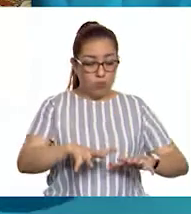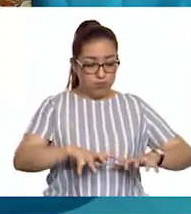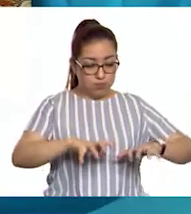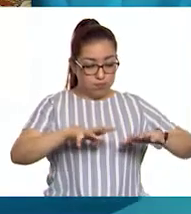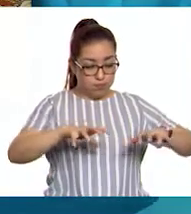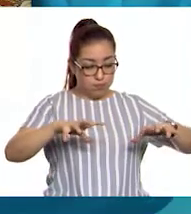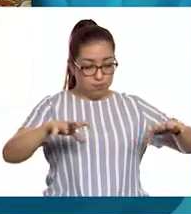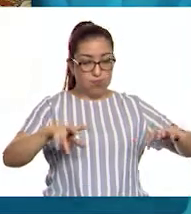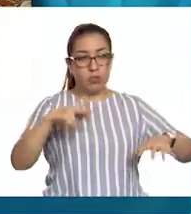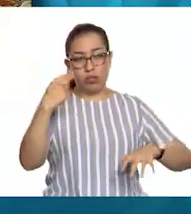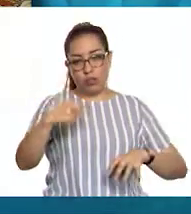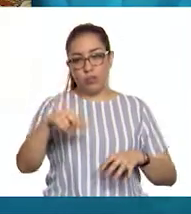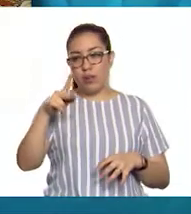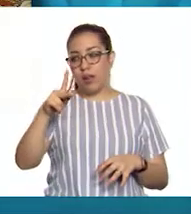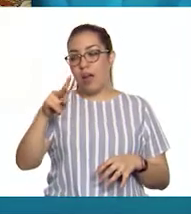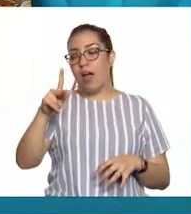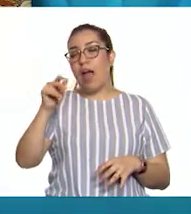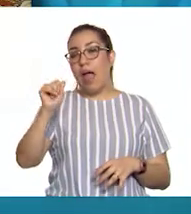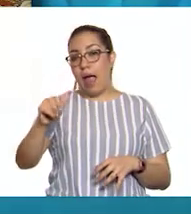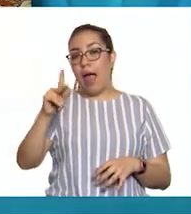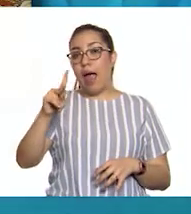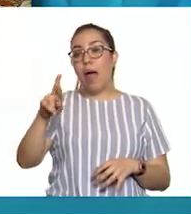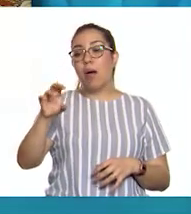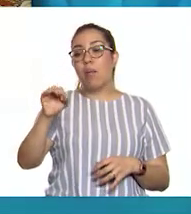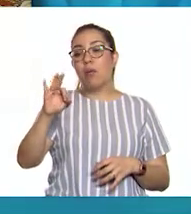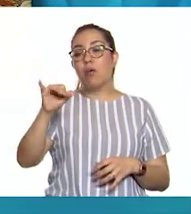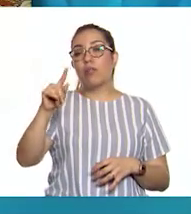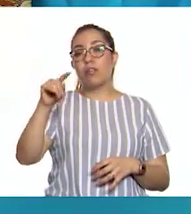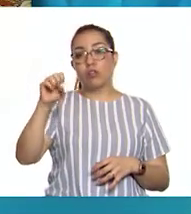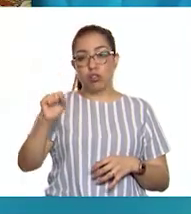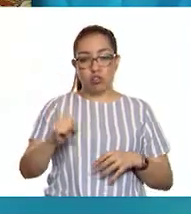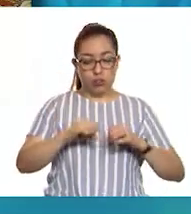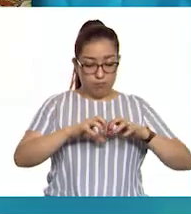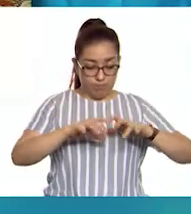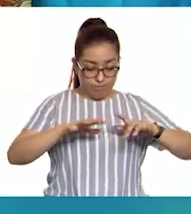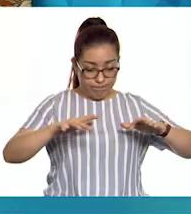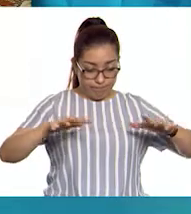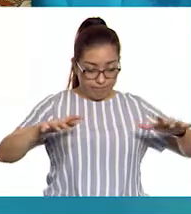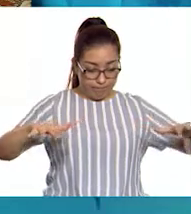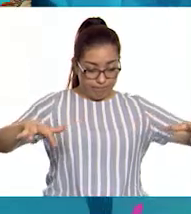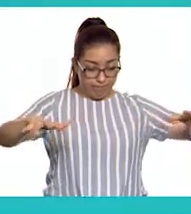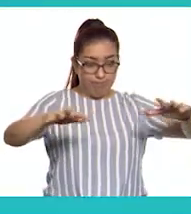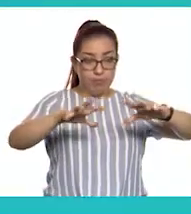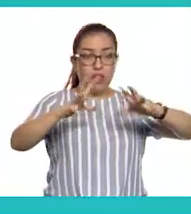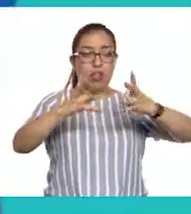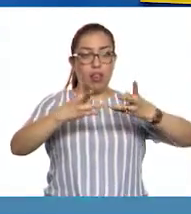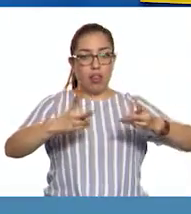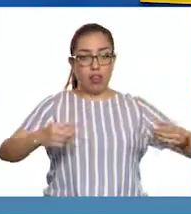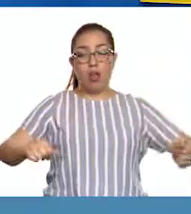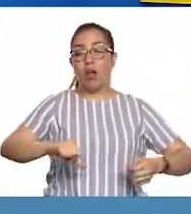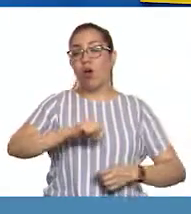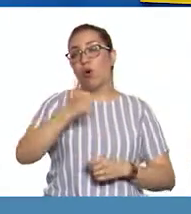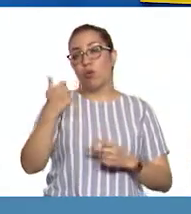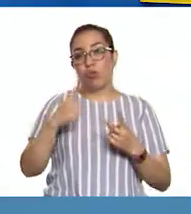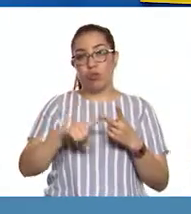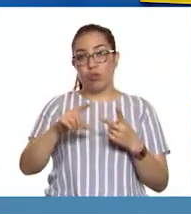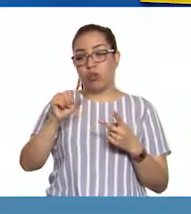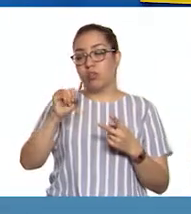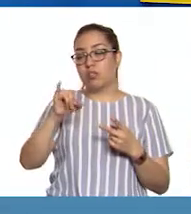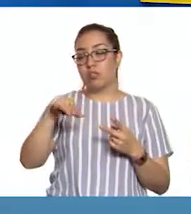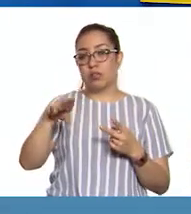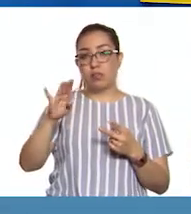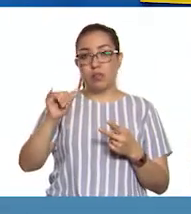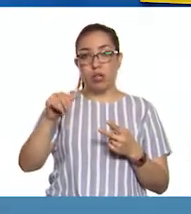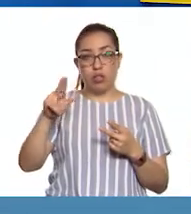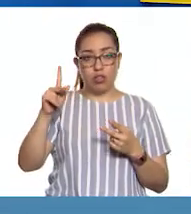saprófitos son los champiñones y las setas. Los hongos simbiontes obtienen nutrimentos mediante